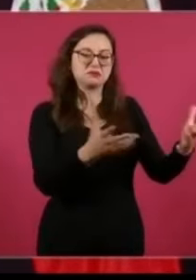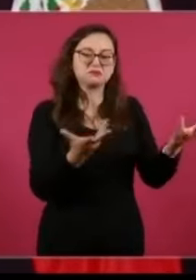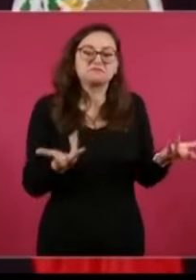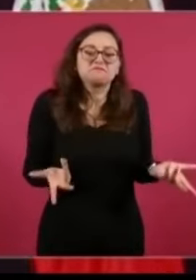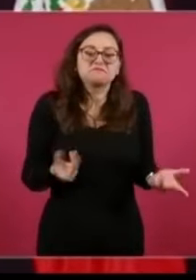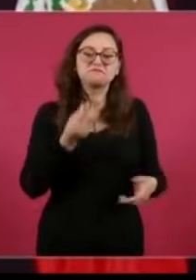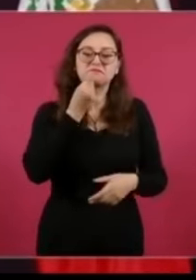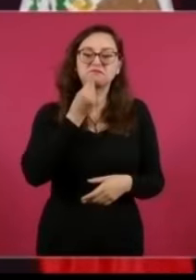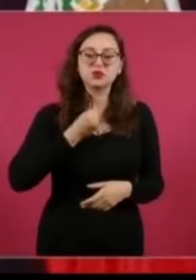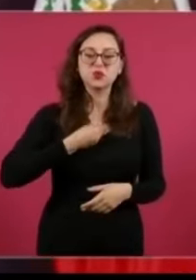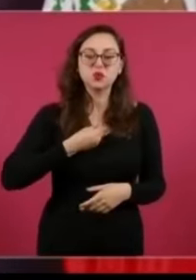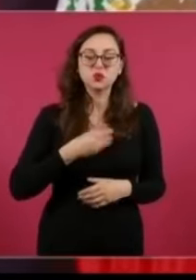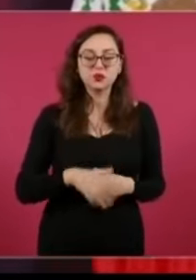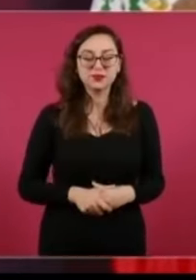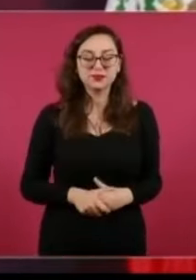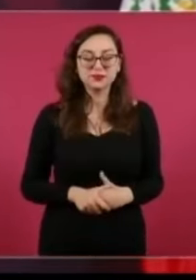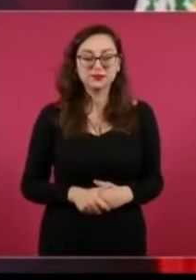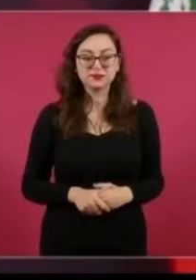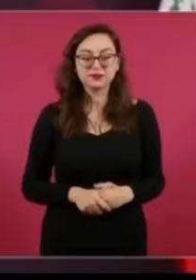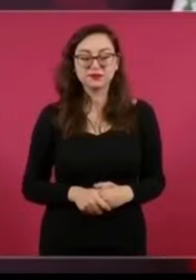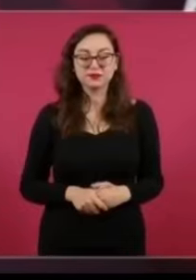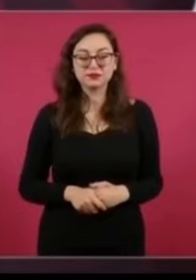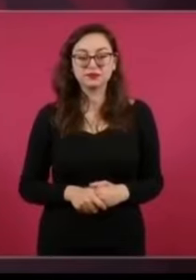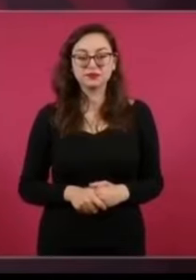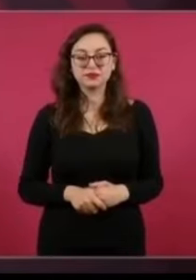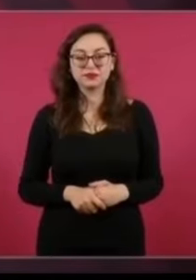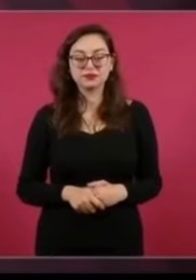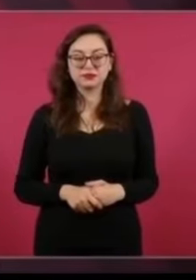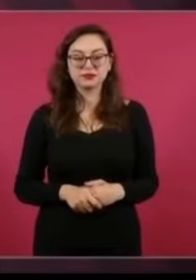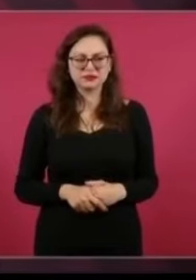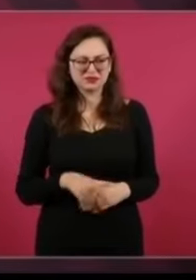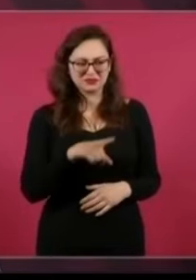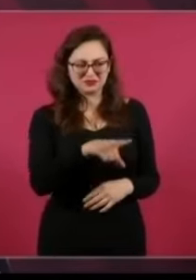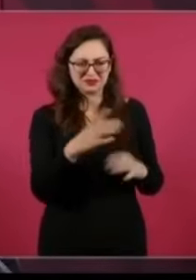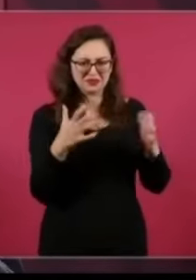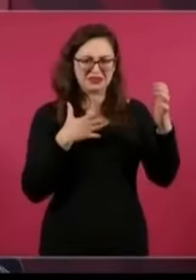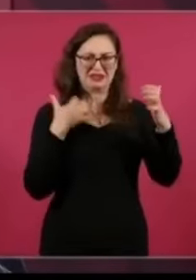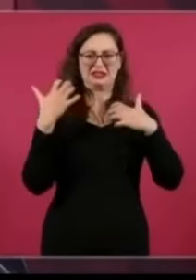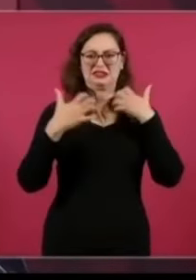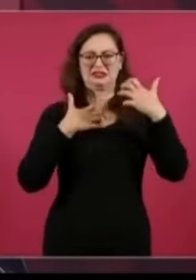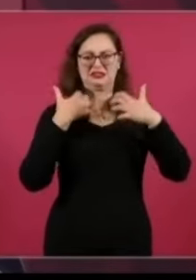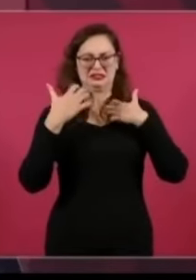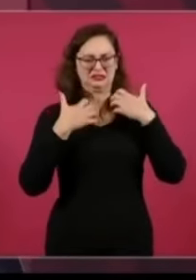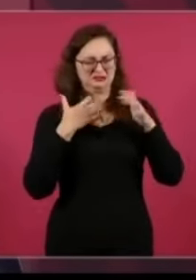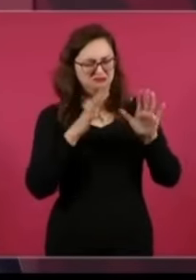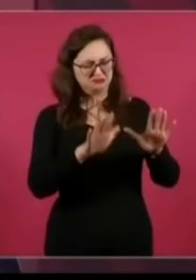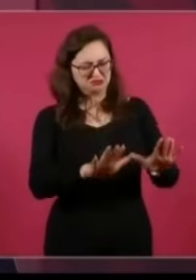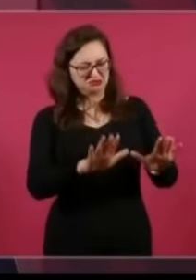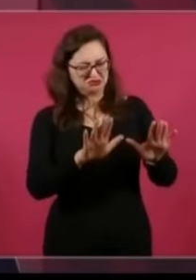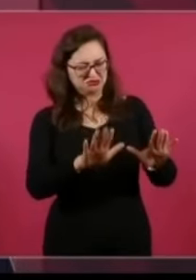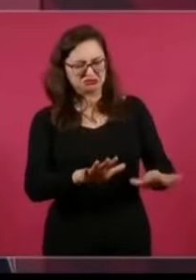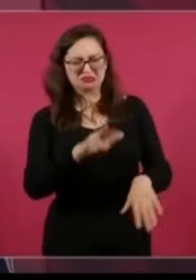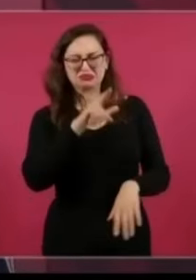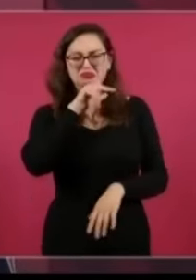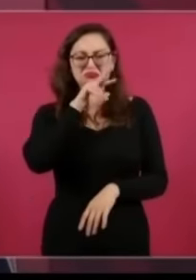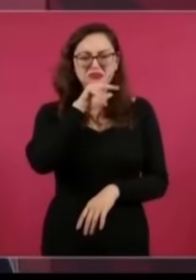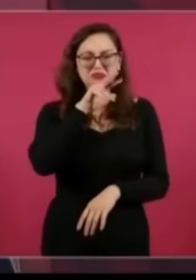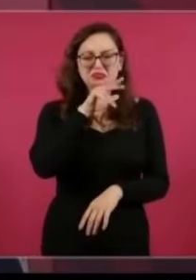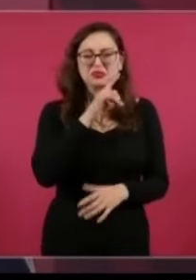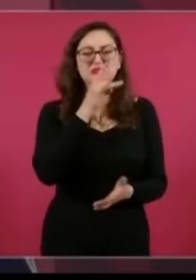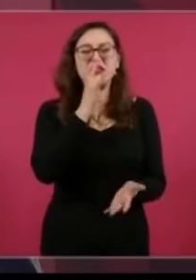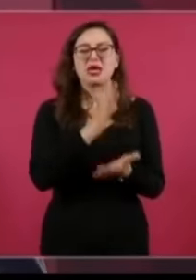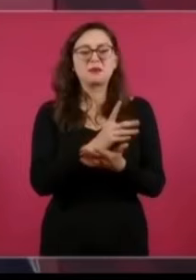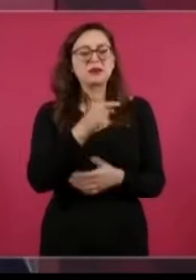sexenio de Peña Nieto, también fuimos una piedra en el zapato, creo que cualquier organización de defensa de derechos humanos,